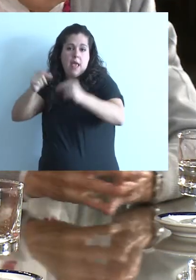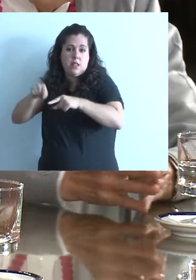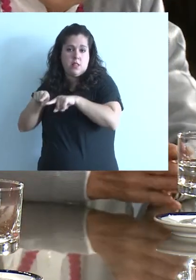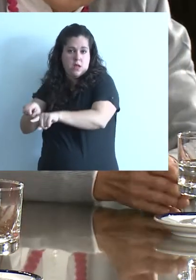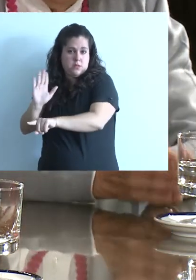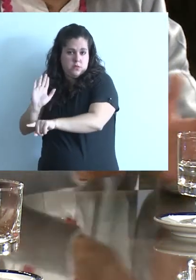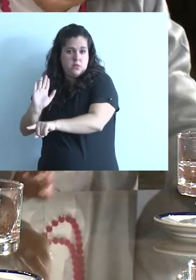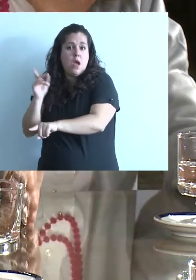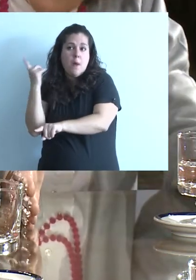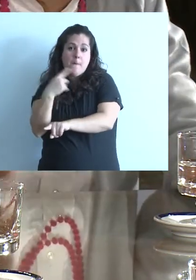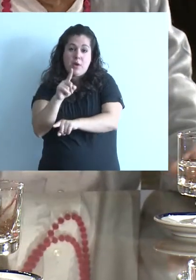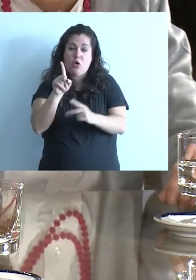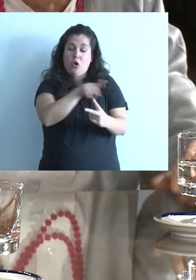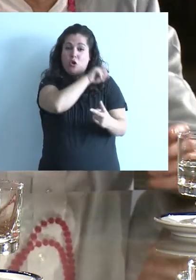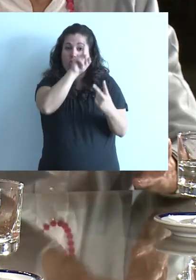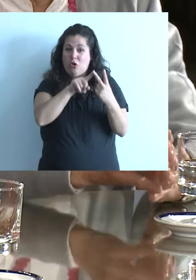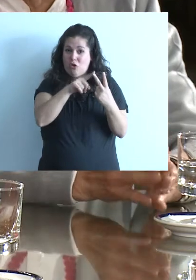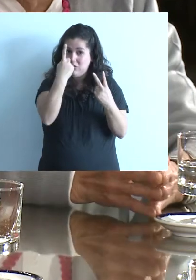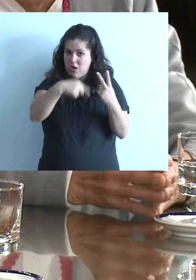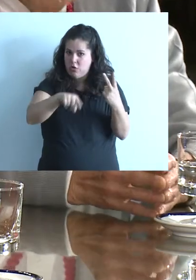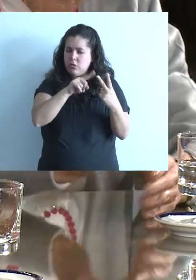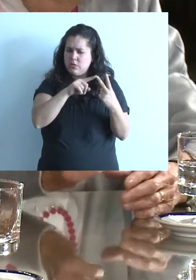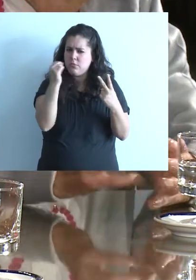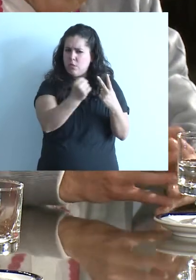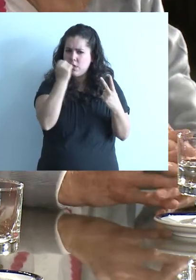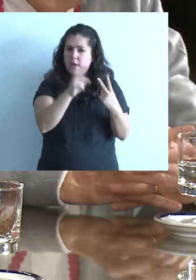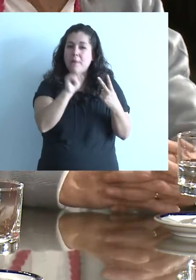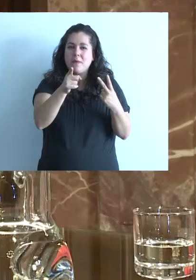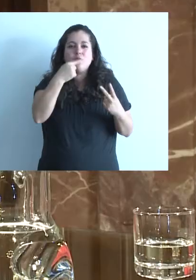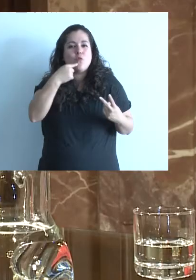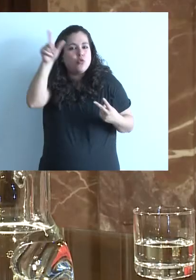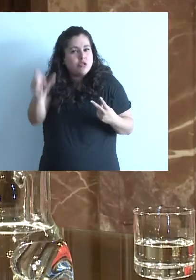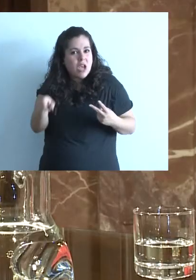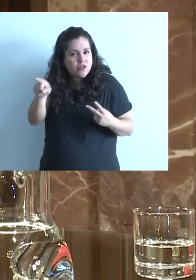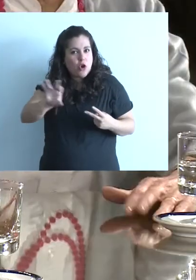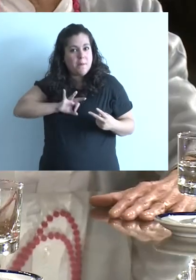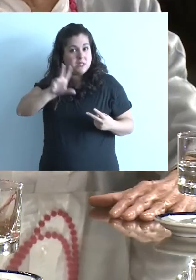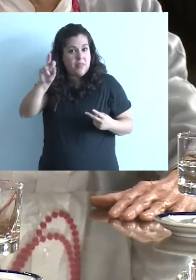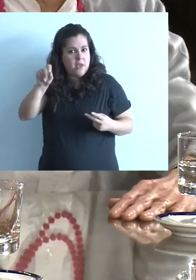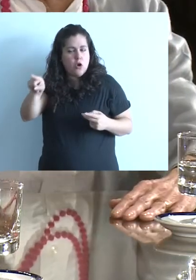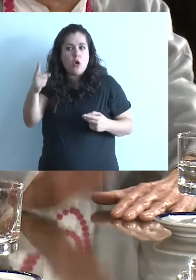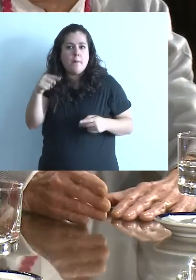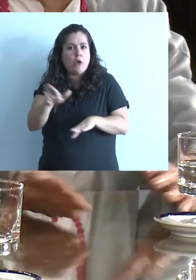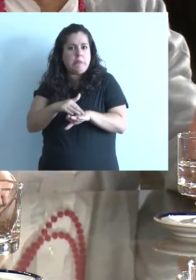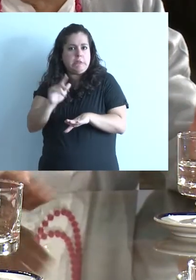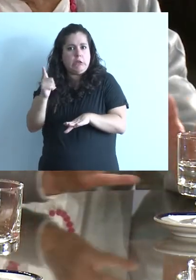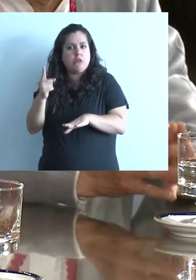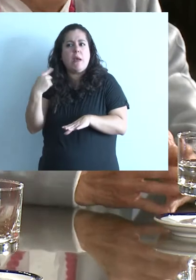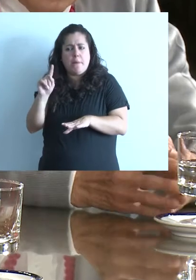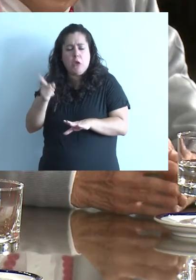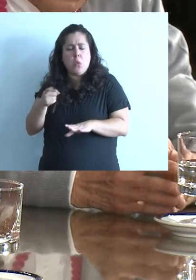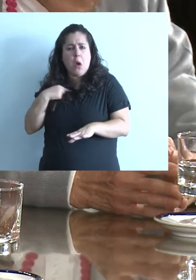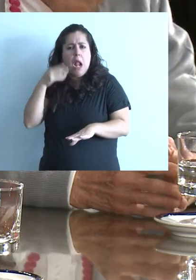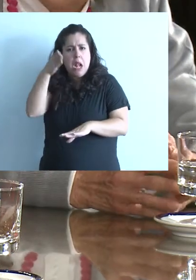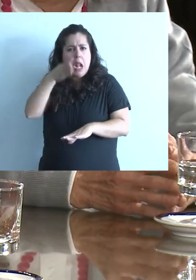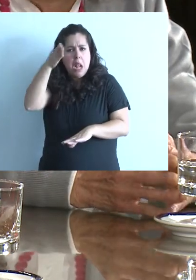de las plantas. Y el segundo elemento, que también este muchacho se había ganado medalla de oro, pero no tenía las zapatillas